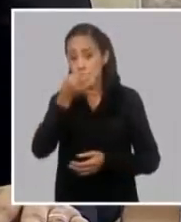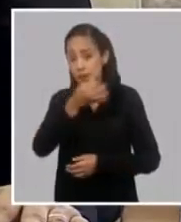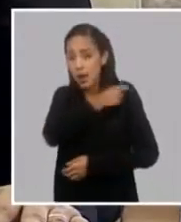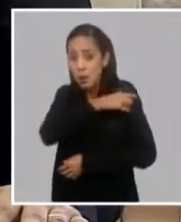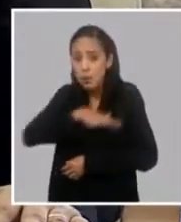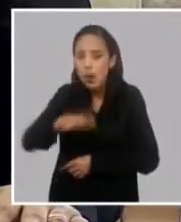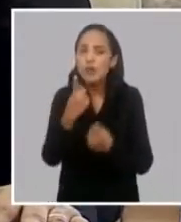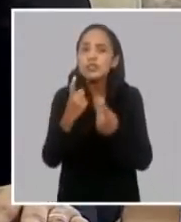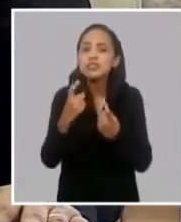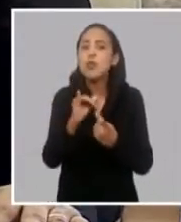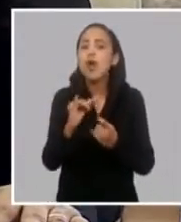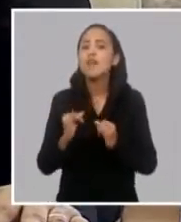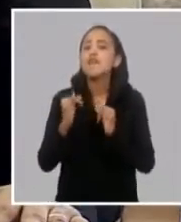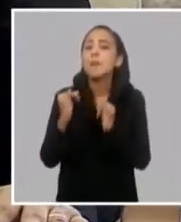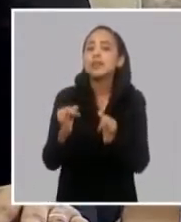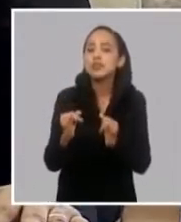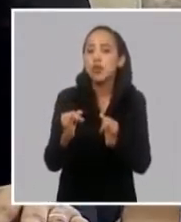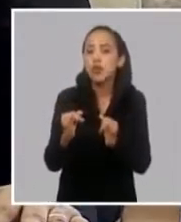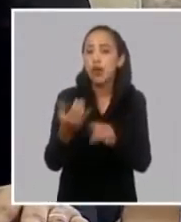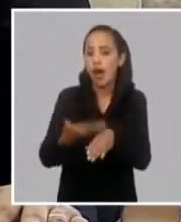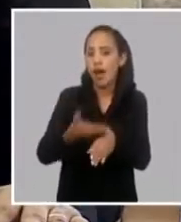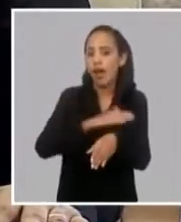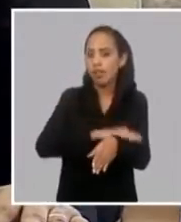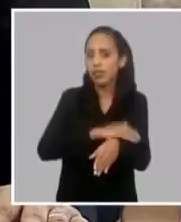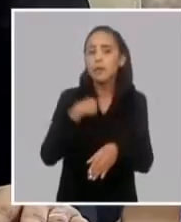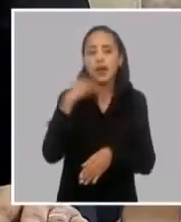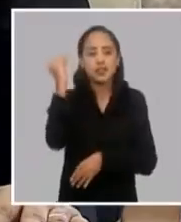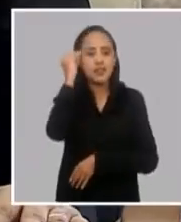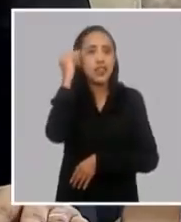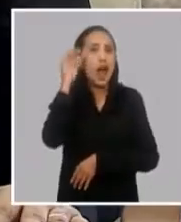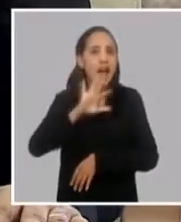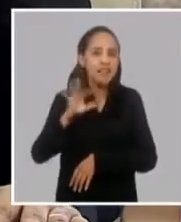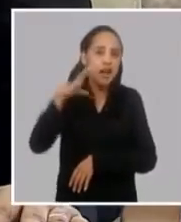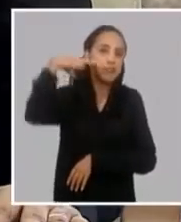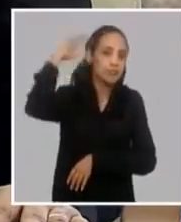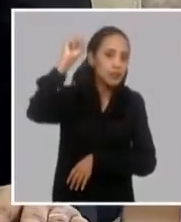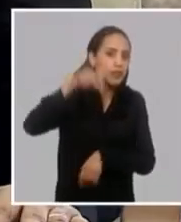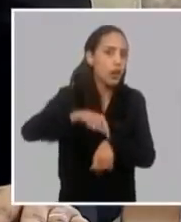¿Y cuál es el razonamiento que hemos hecho?